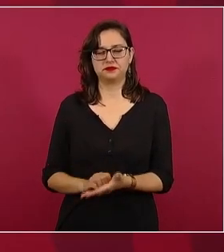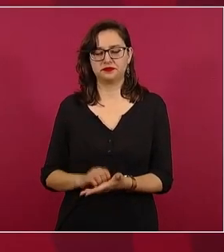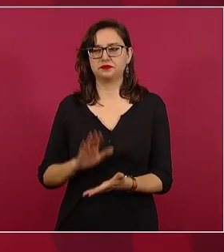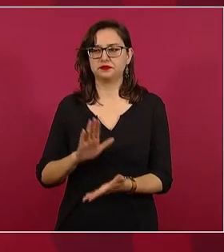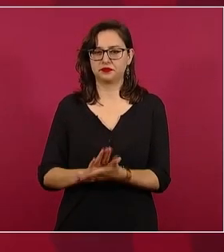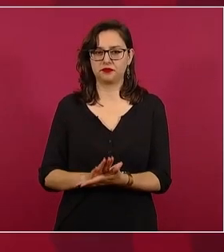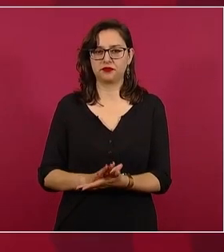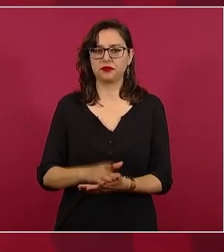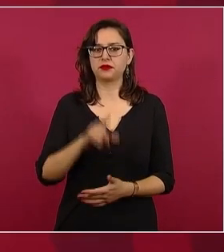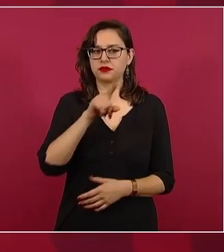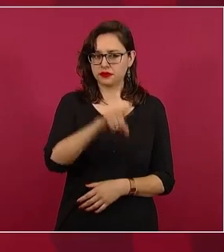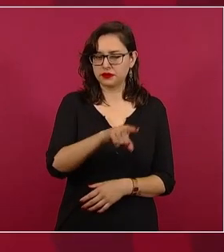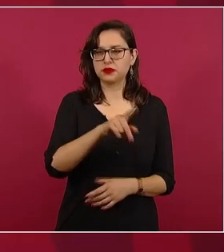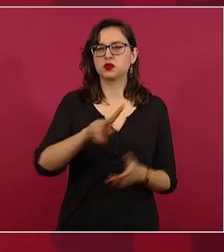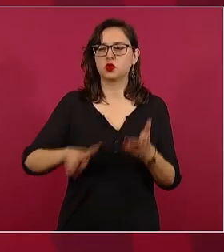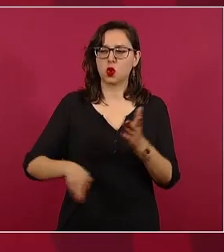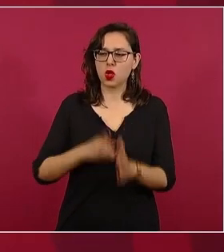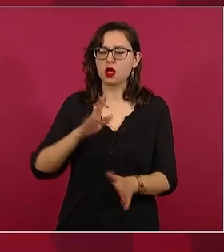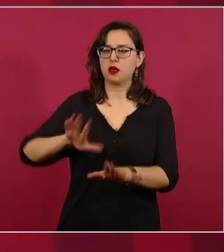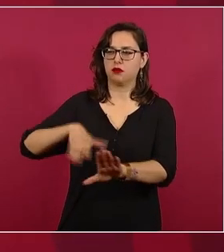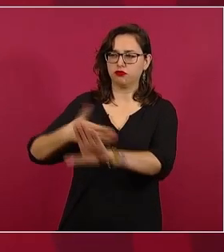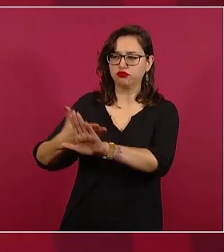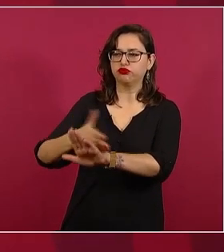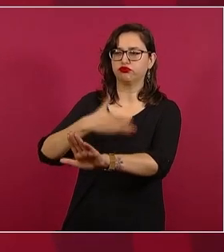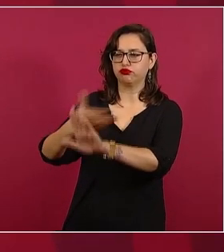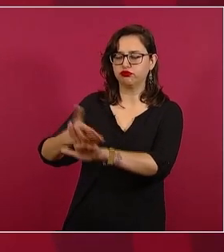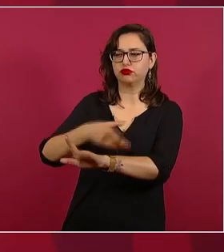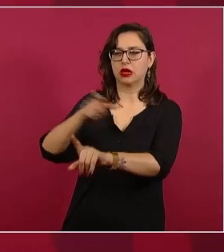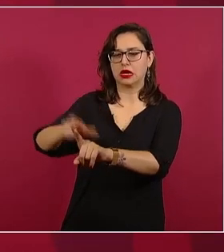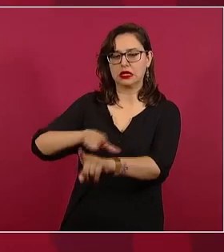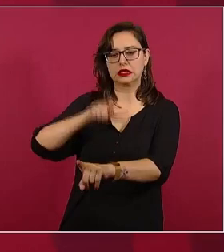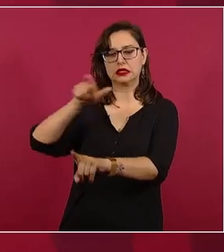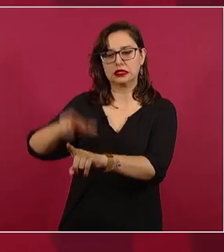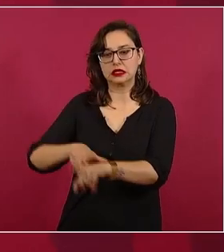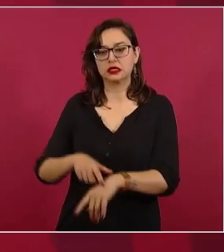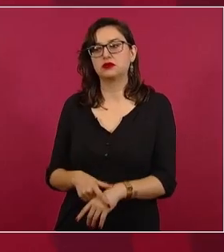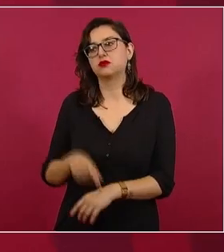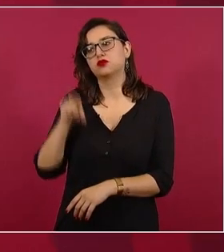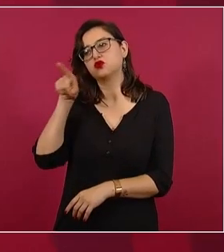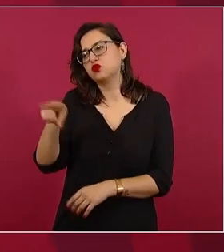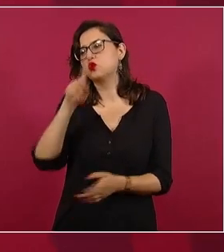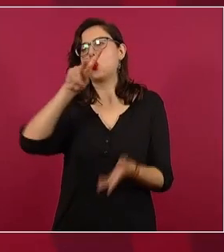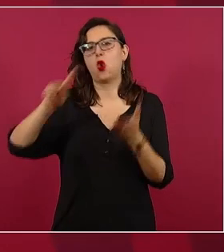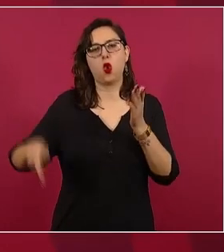a criticarte. Pues vuélvelo a meter,